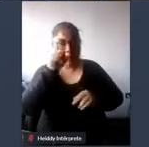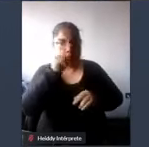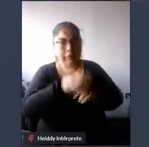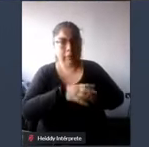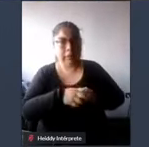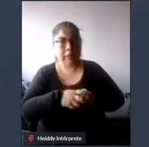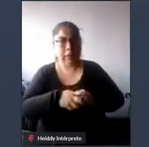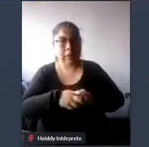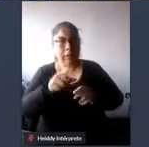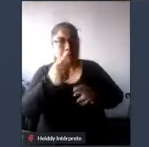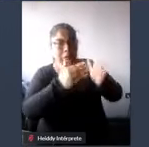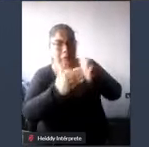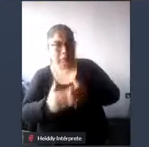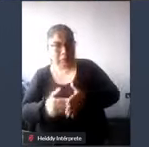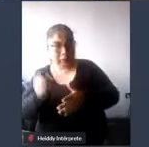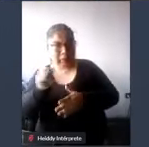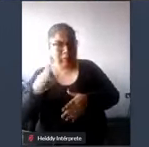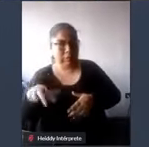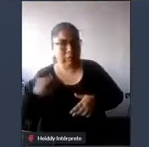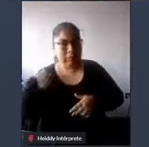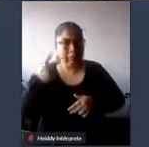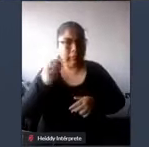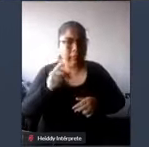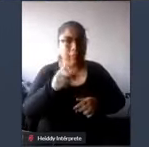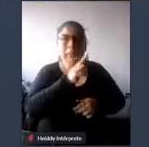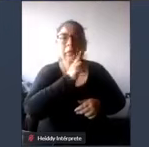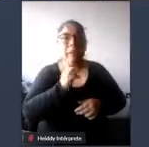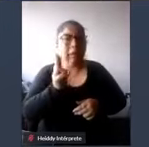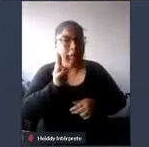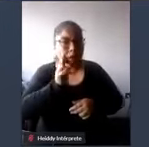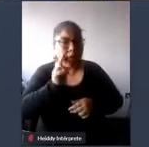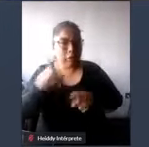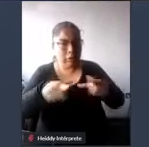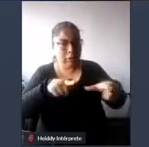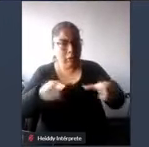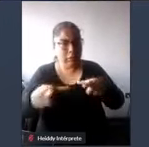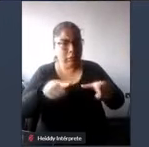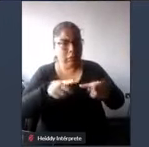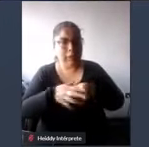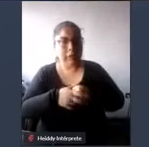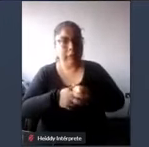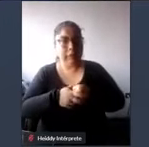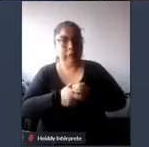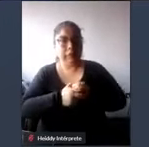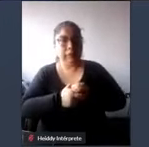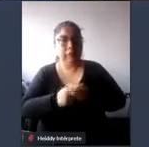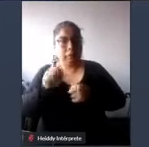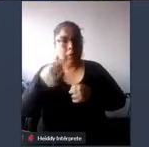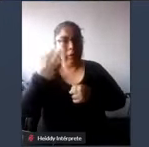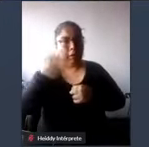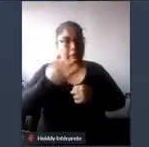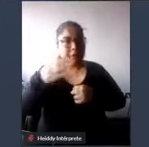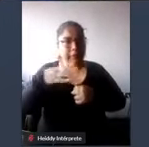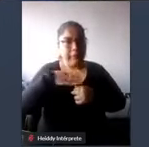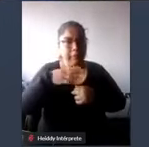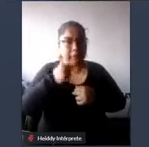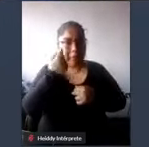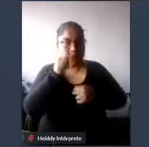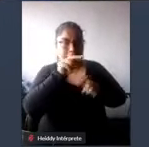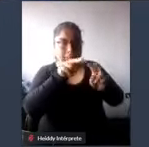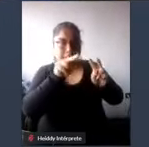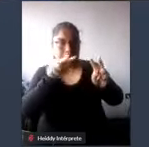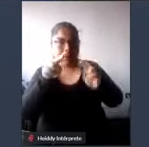marginales sino se producen en restaurantes y en locales de zonas en donde se supone o se